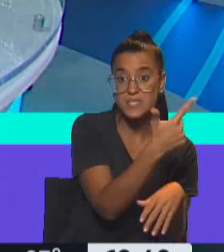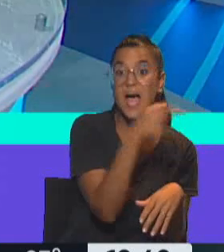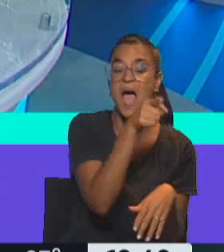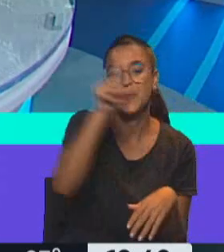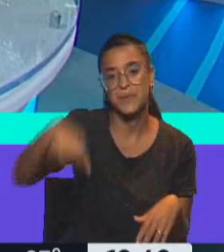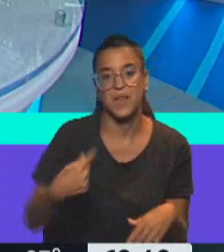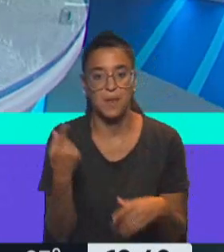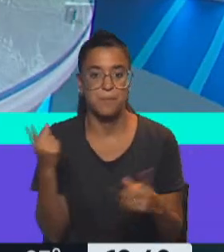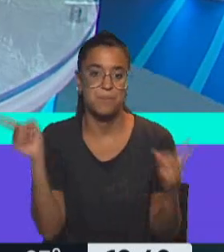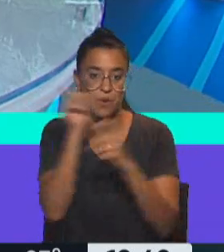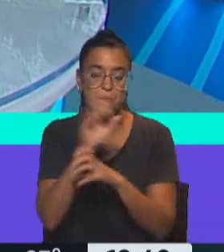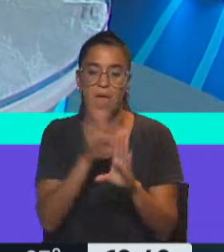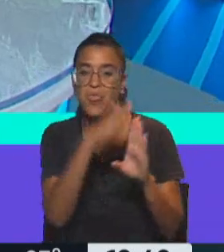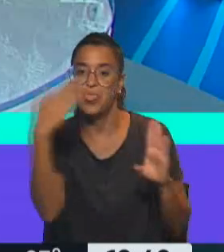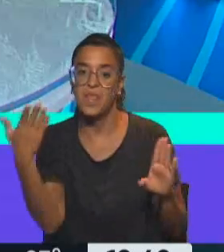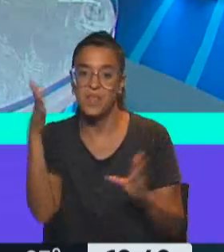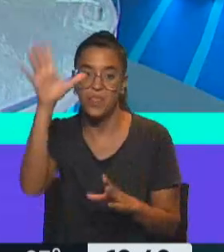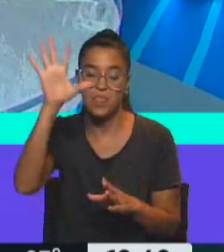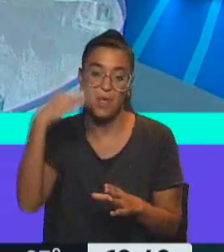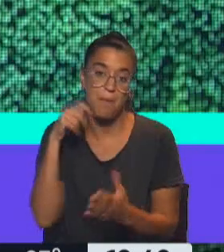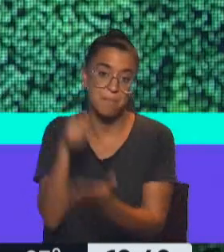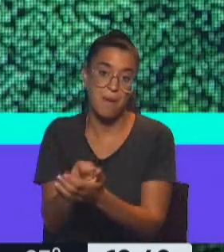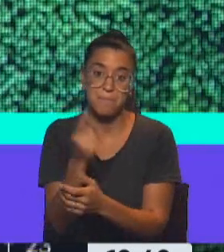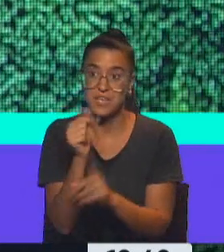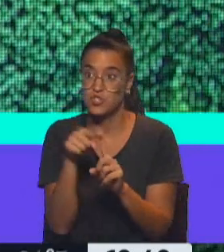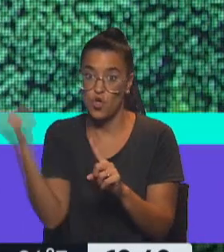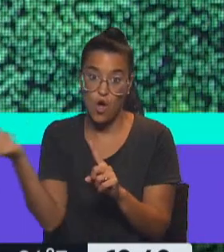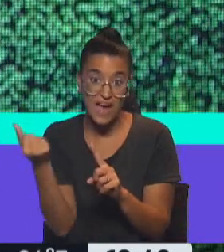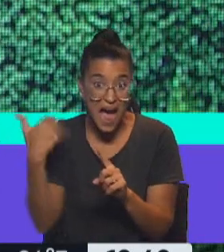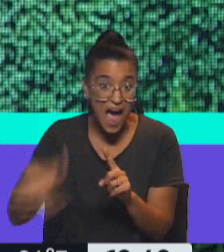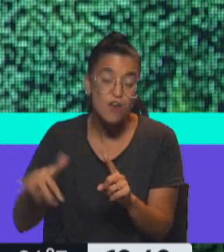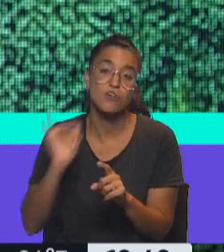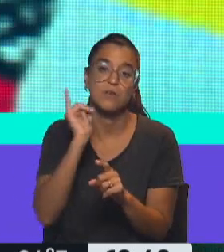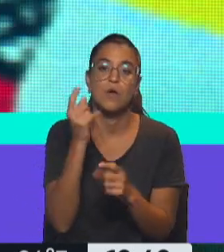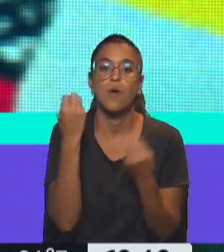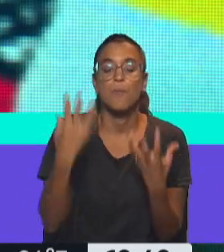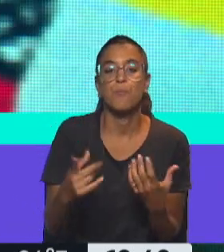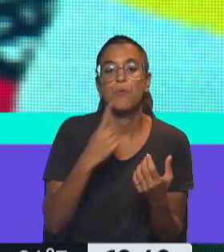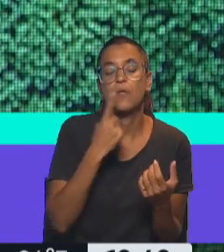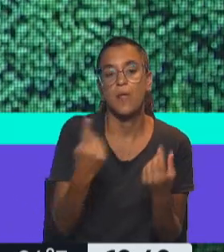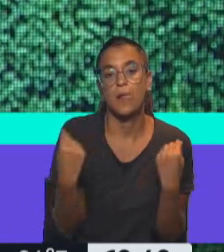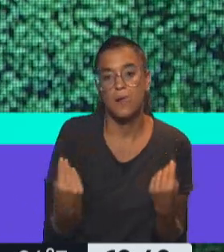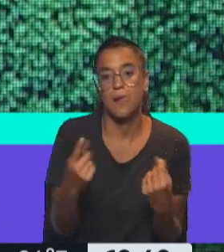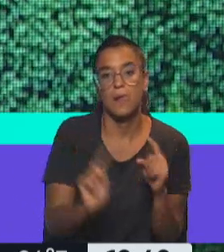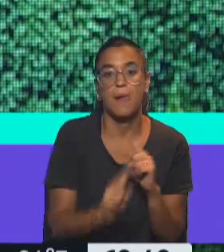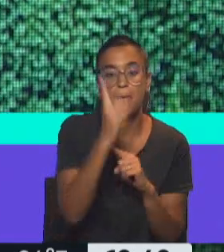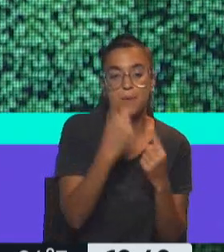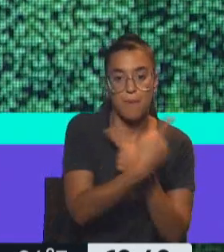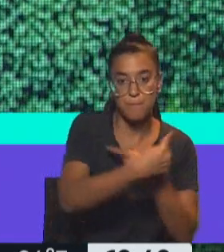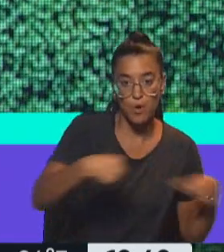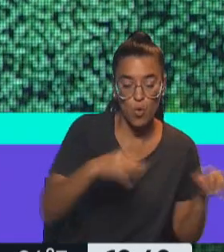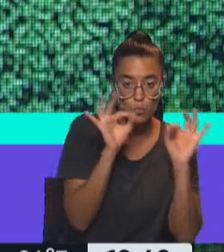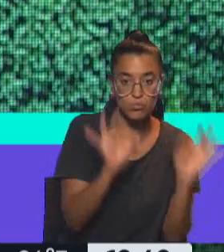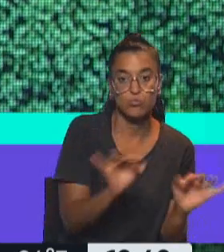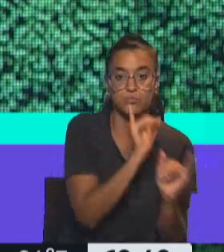no está, y encontrás la de la derecha? ¿Tenés que pagar el precio de la otra? Claro, ahí empieza el problema, porque el compromiso está en que el primer producto, tal cual